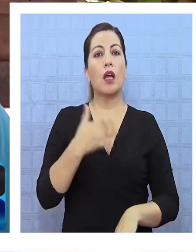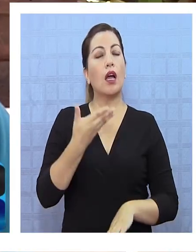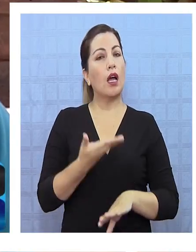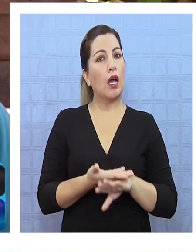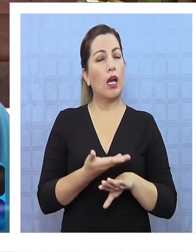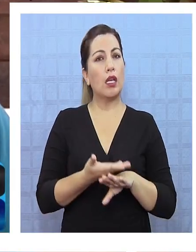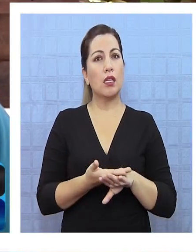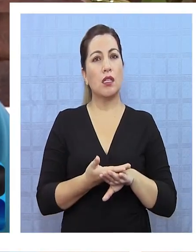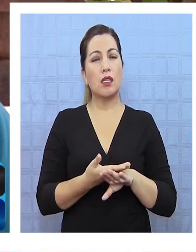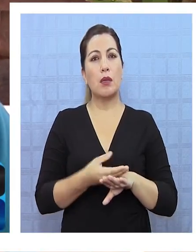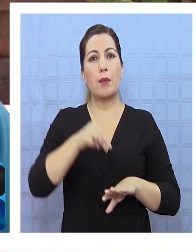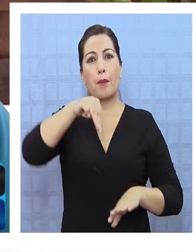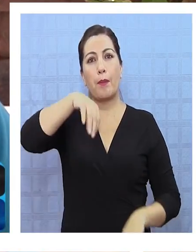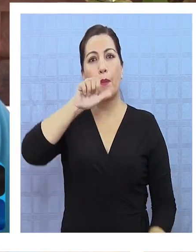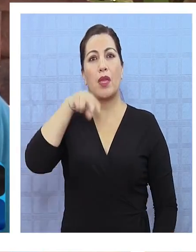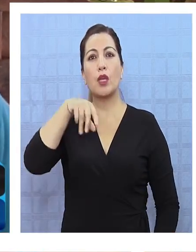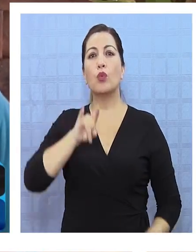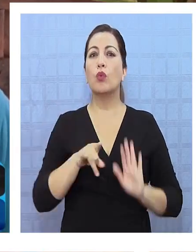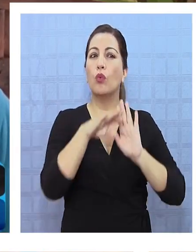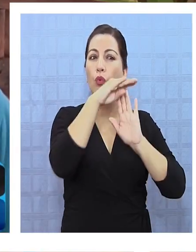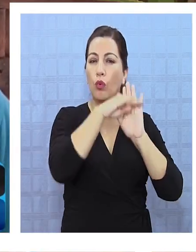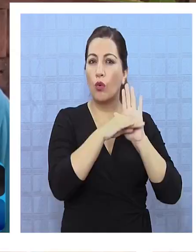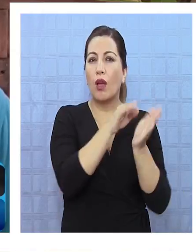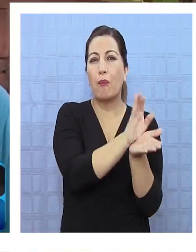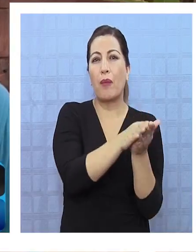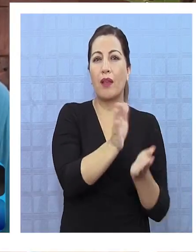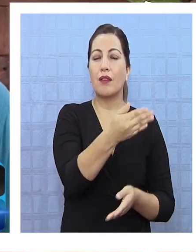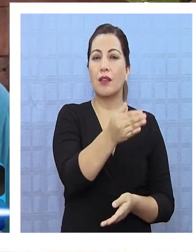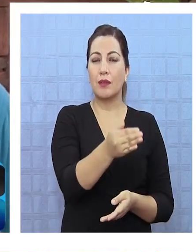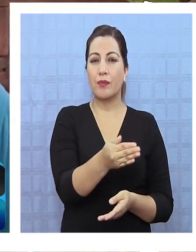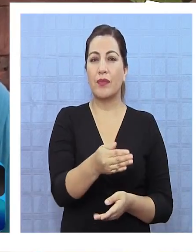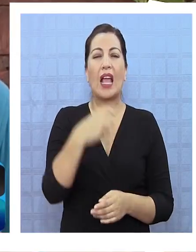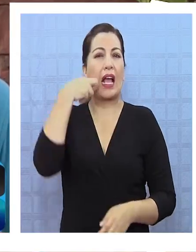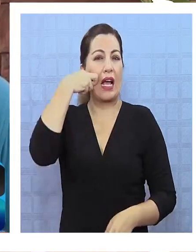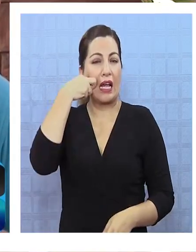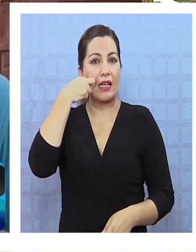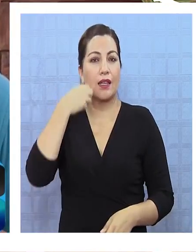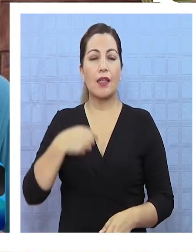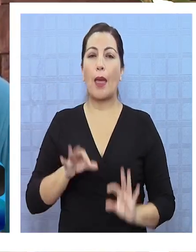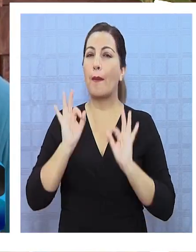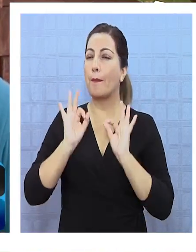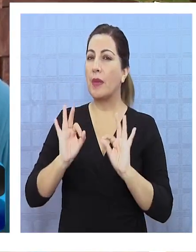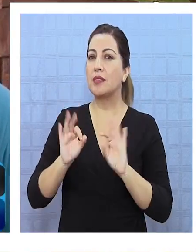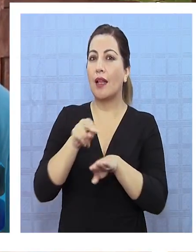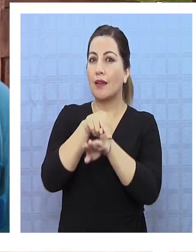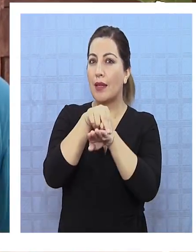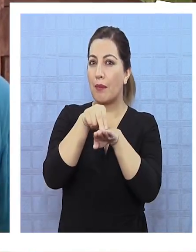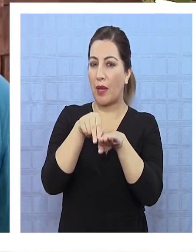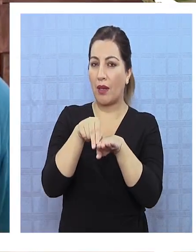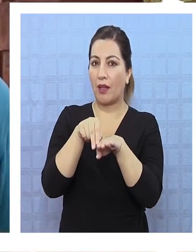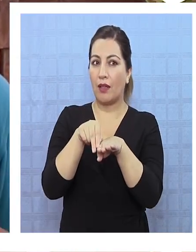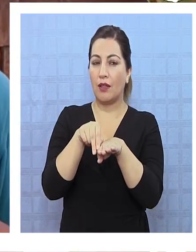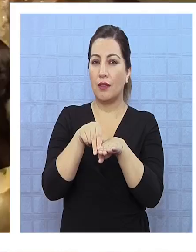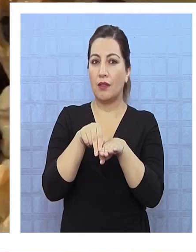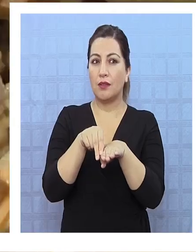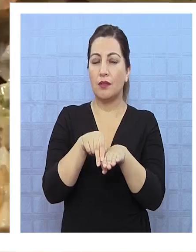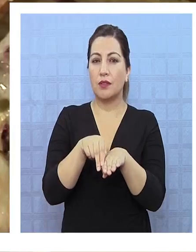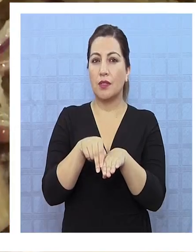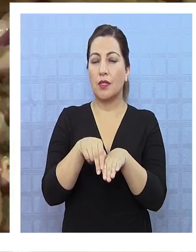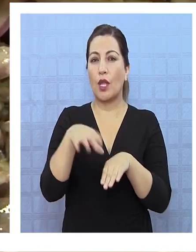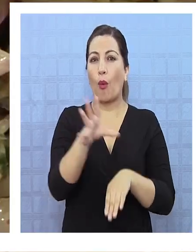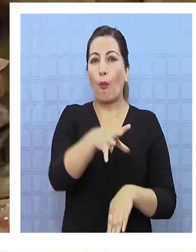platos marinos, pasando por las carnes, nuestra especialidad de empanadas, y pulpos grillados,